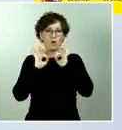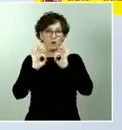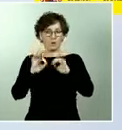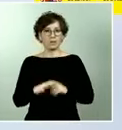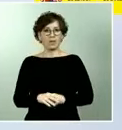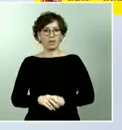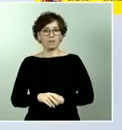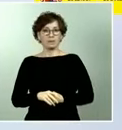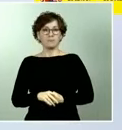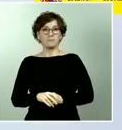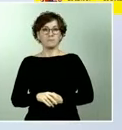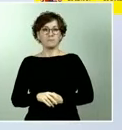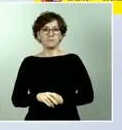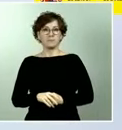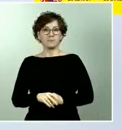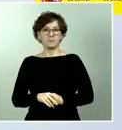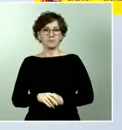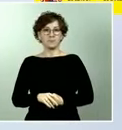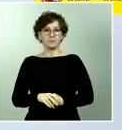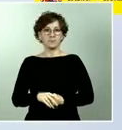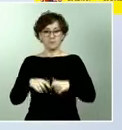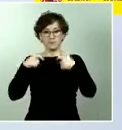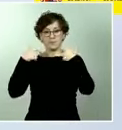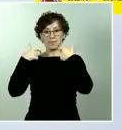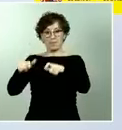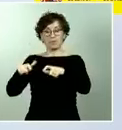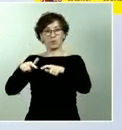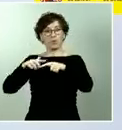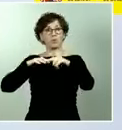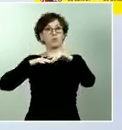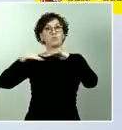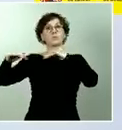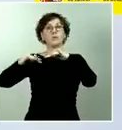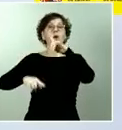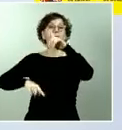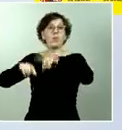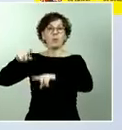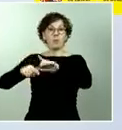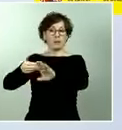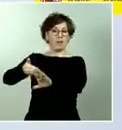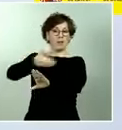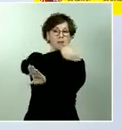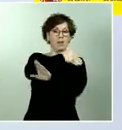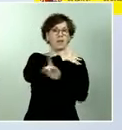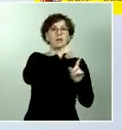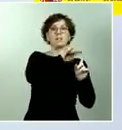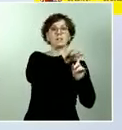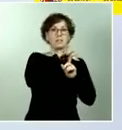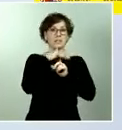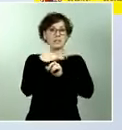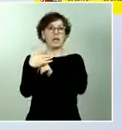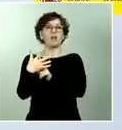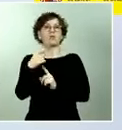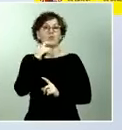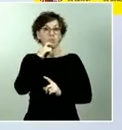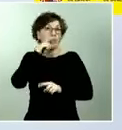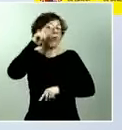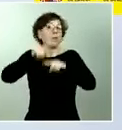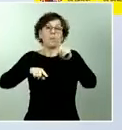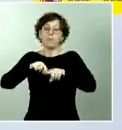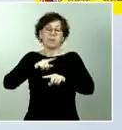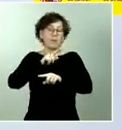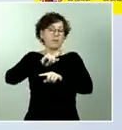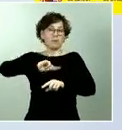todos los escenarios que podamos ir preveyendo en función como siempre decimos de la situación sanitaria y por supuesto